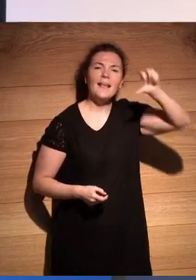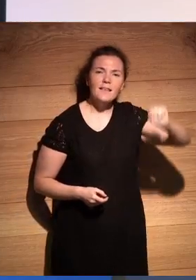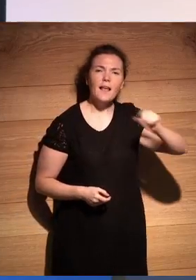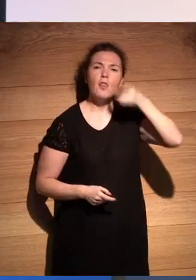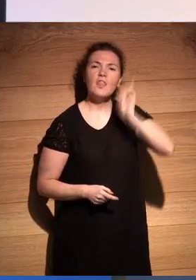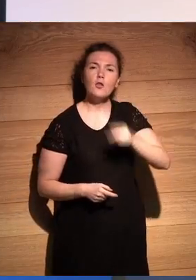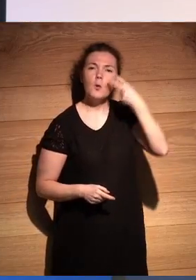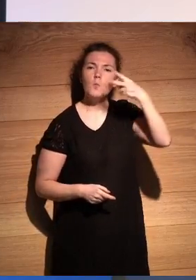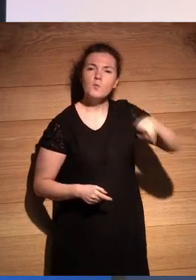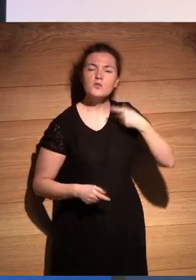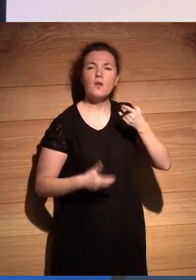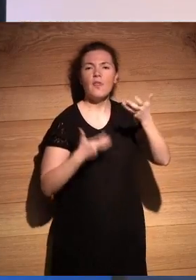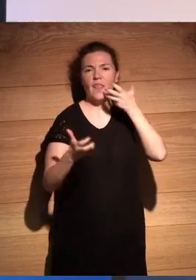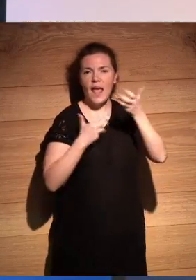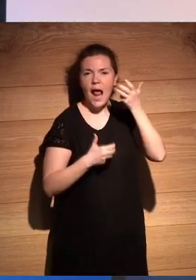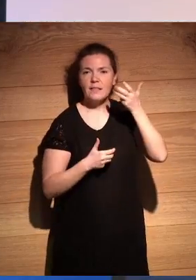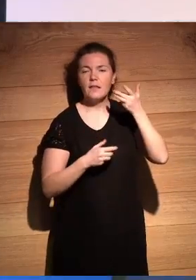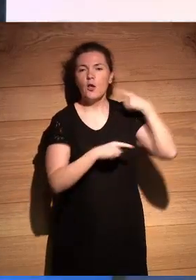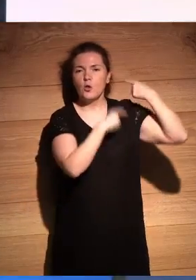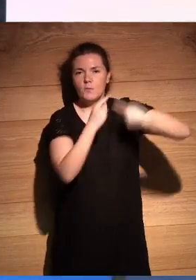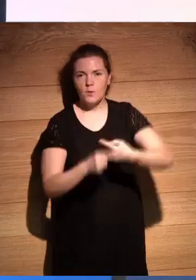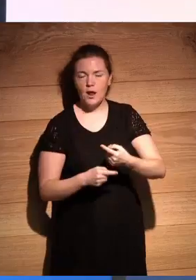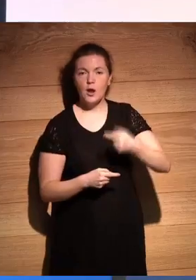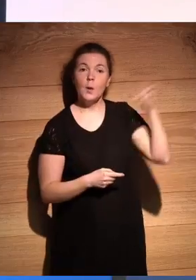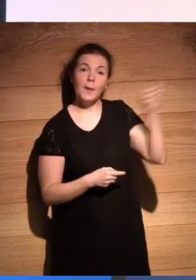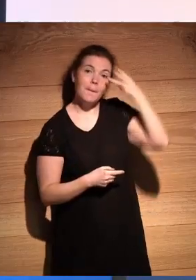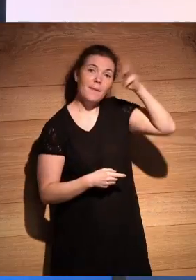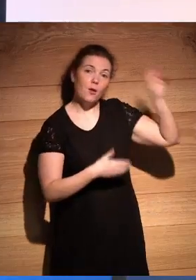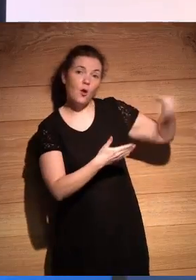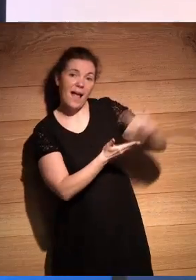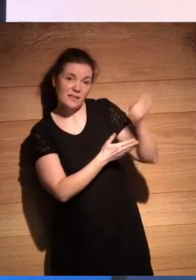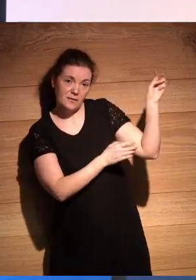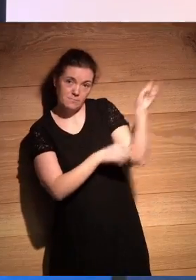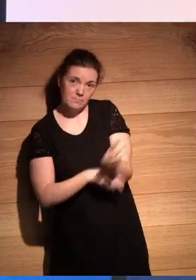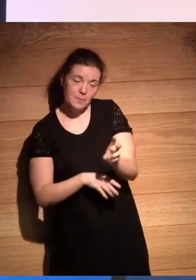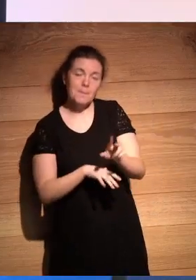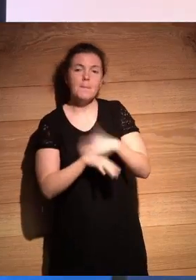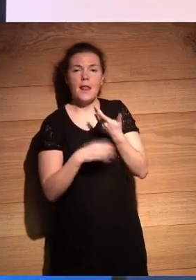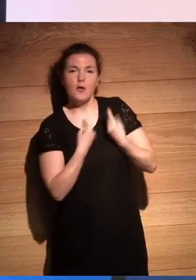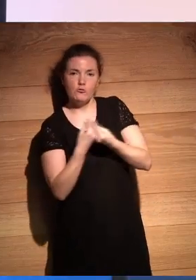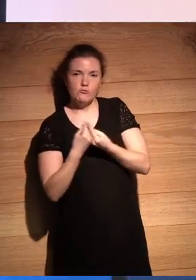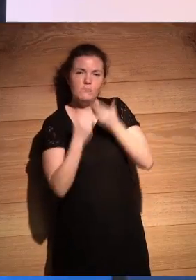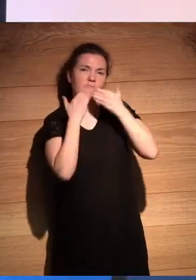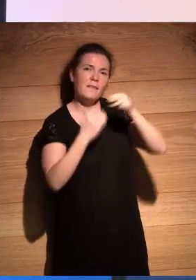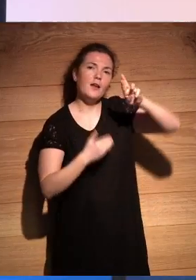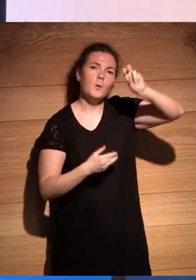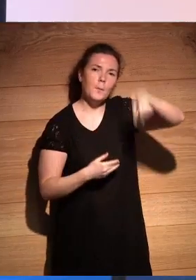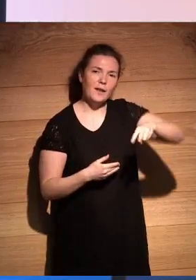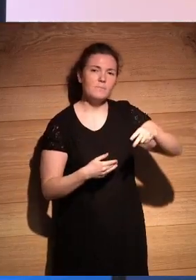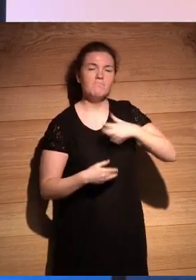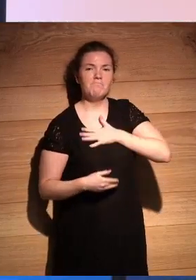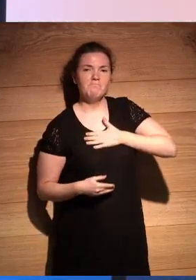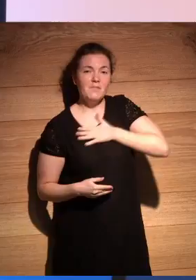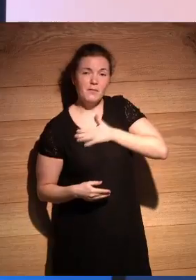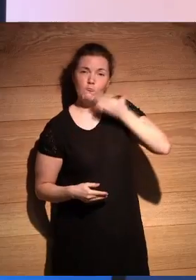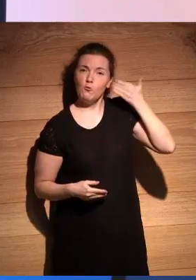del Museo de Arte Contemporáneo de Hermosillo, de Sonora, que ha venido desde México para estar con nosotros, gracias Rubén, un placer y